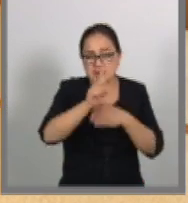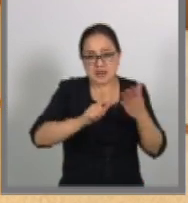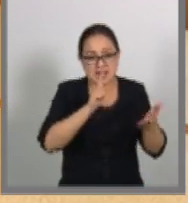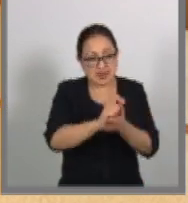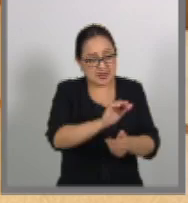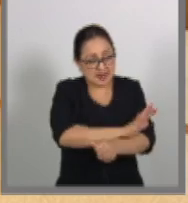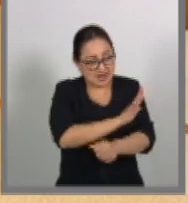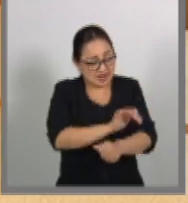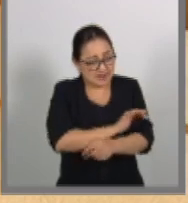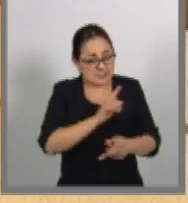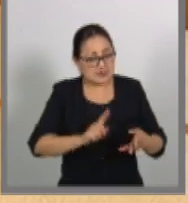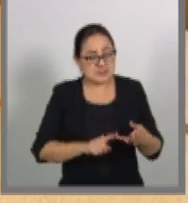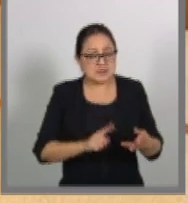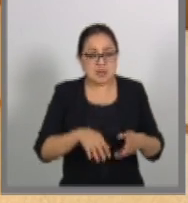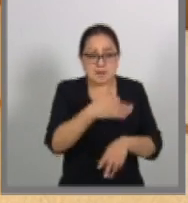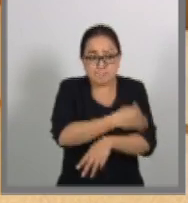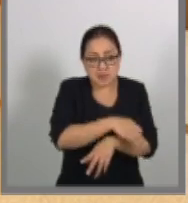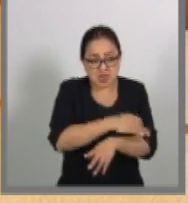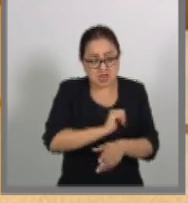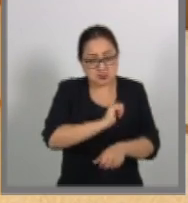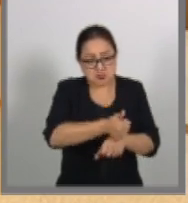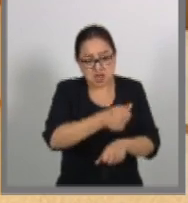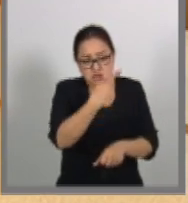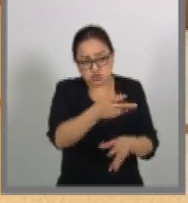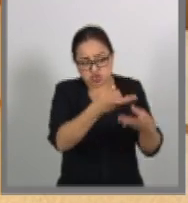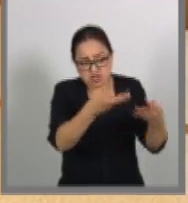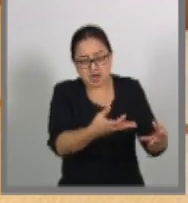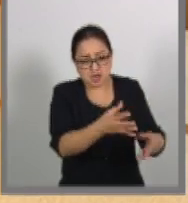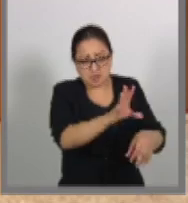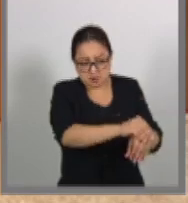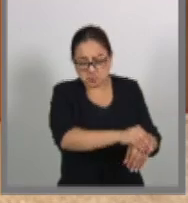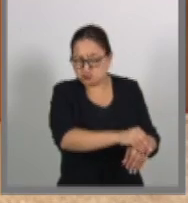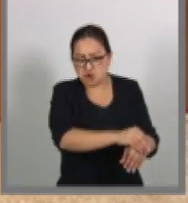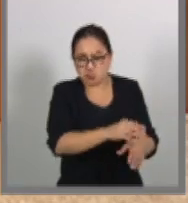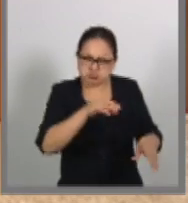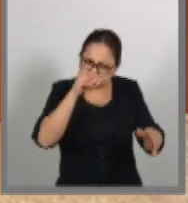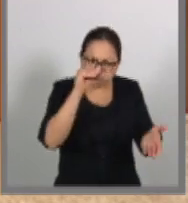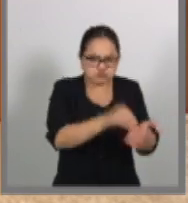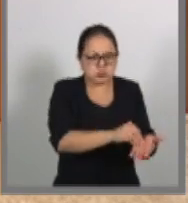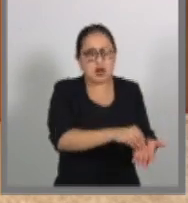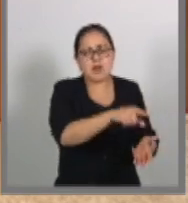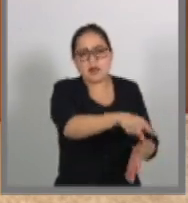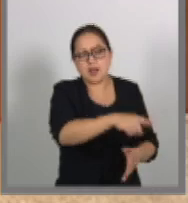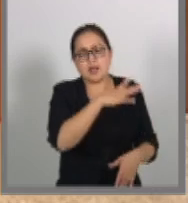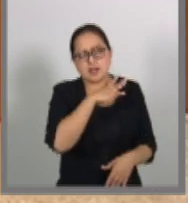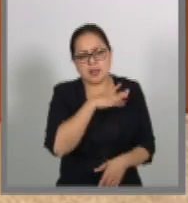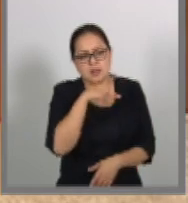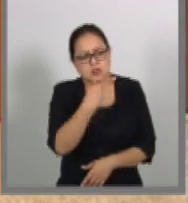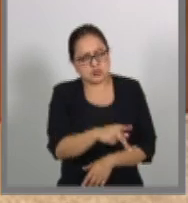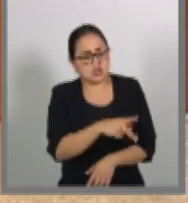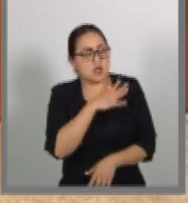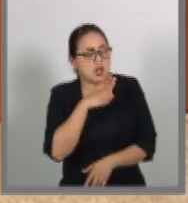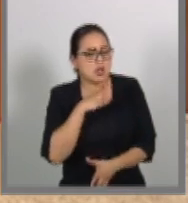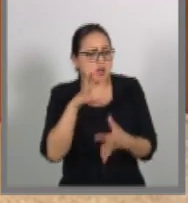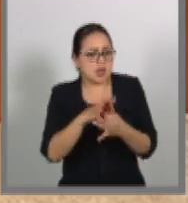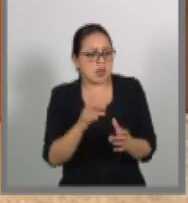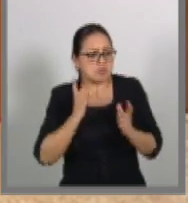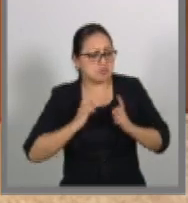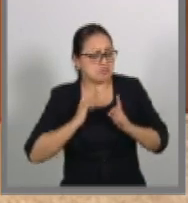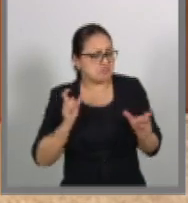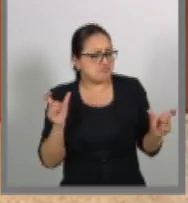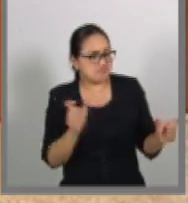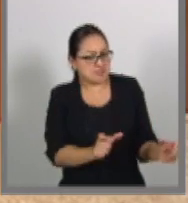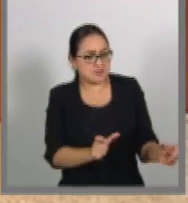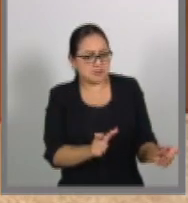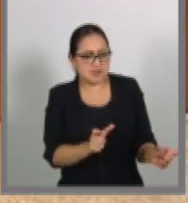la ocupación temporal de sus tierras. Pero van a tener sus guardias, sus guardias feas como lo